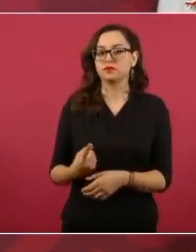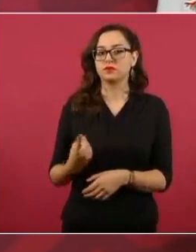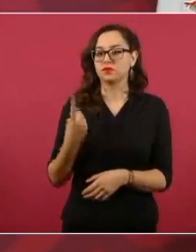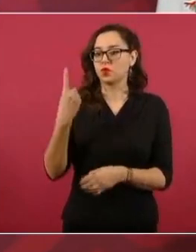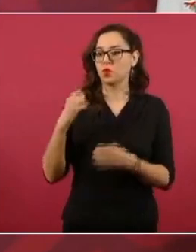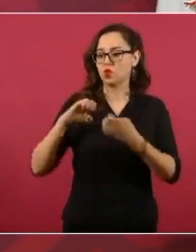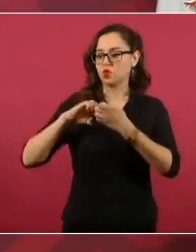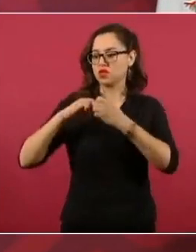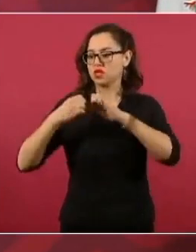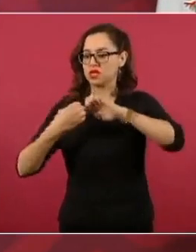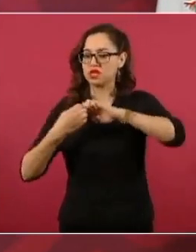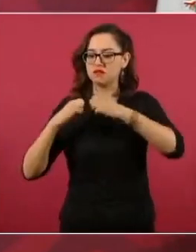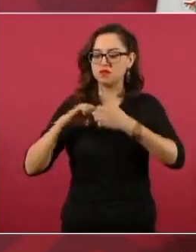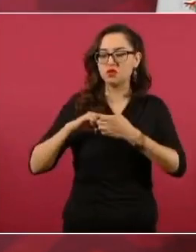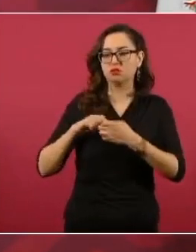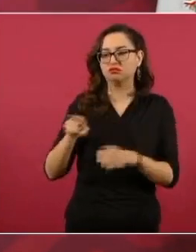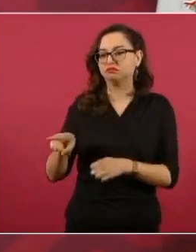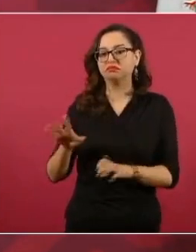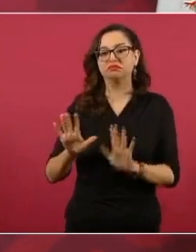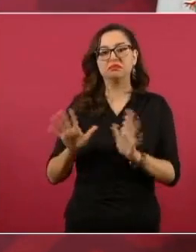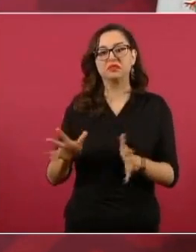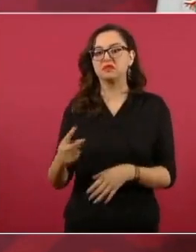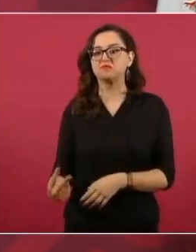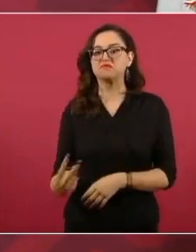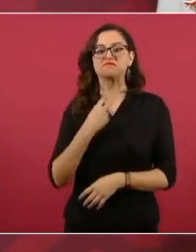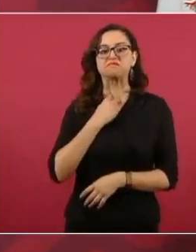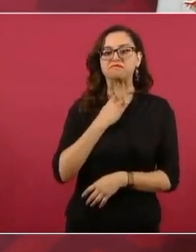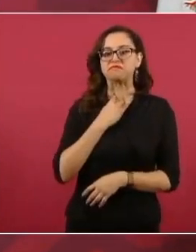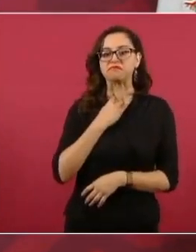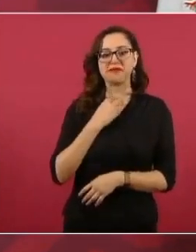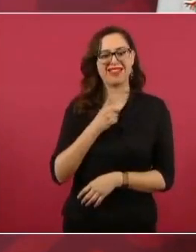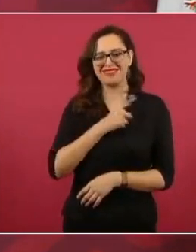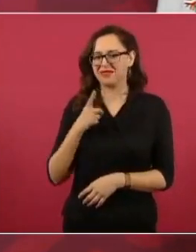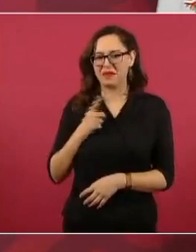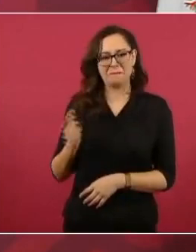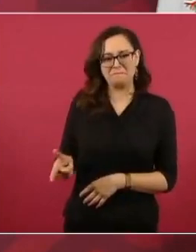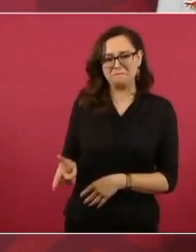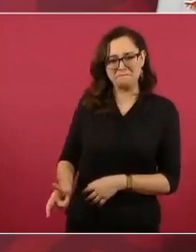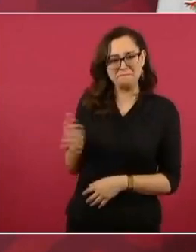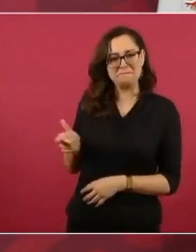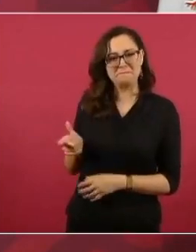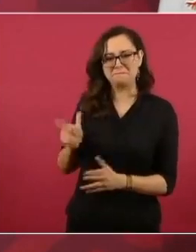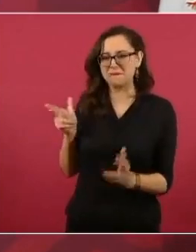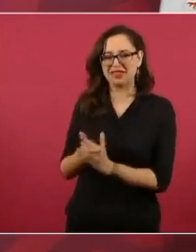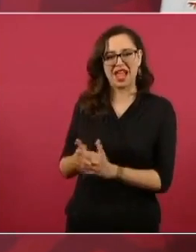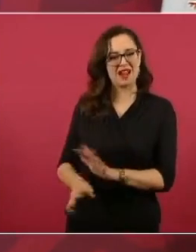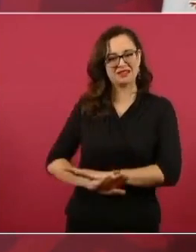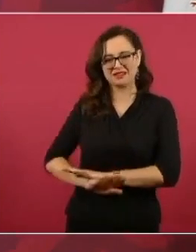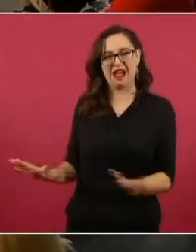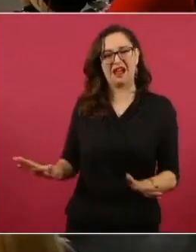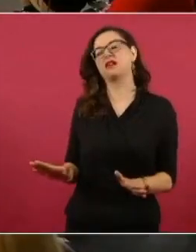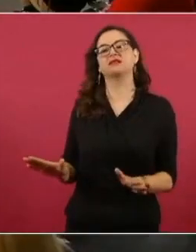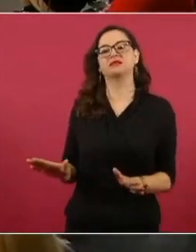hasta citó a Maquiavelo, había que rematarlo, porque